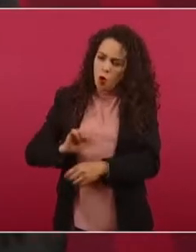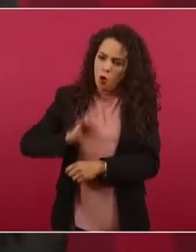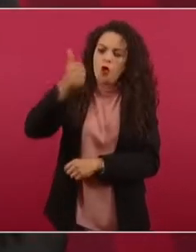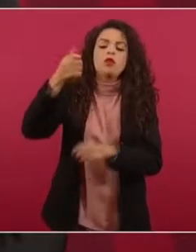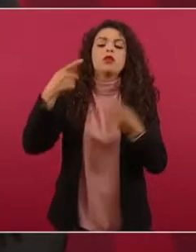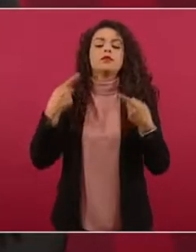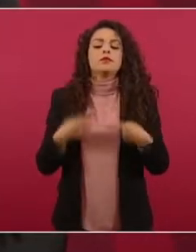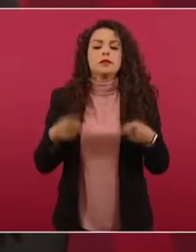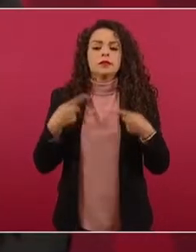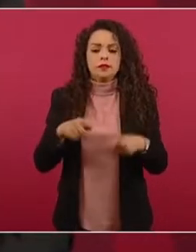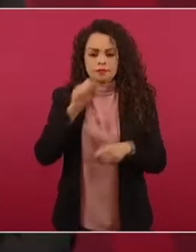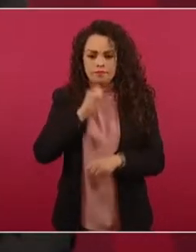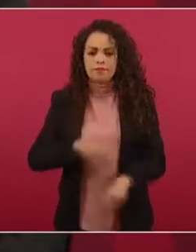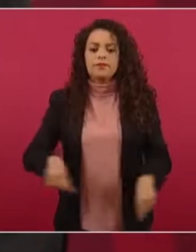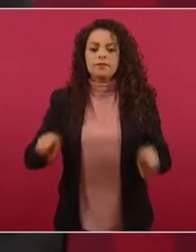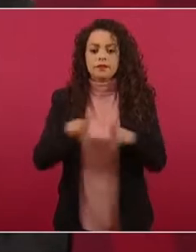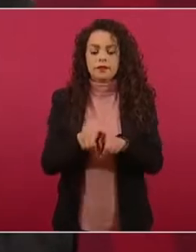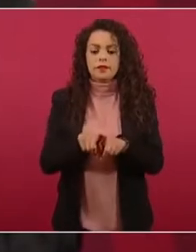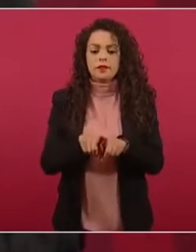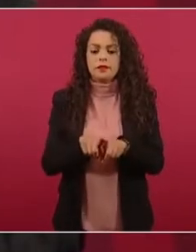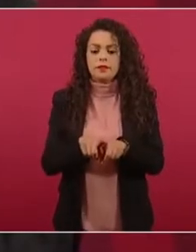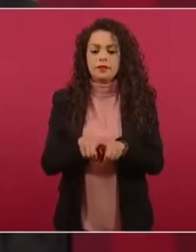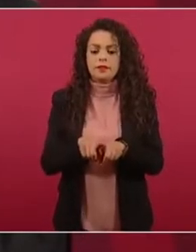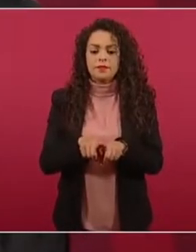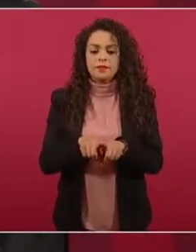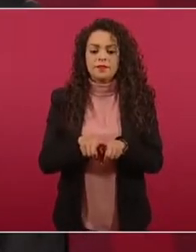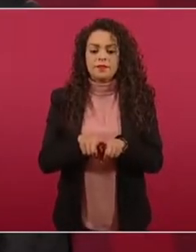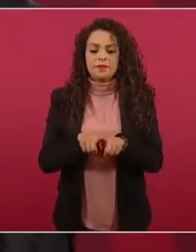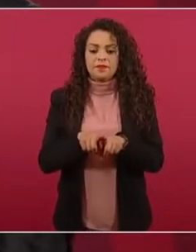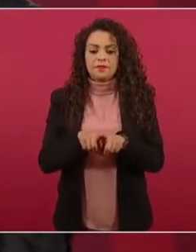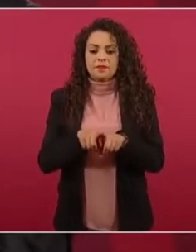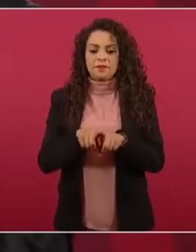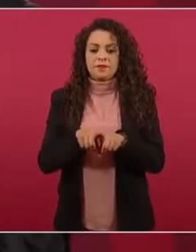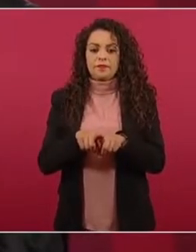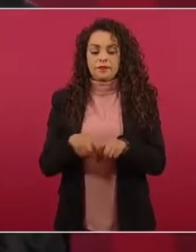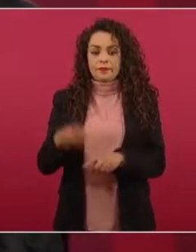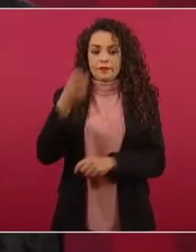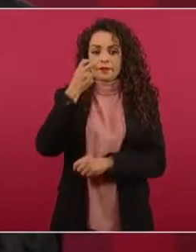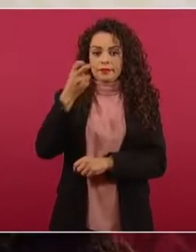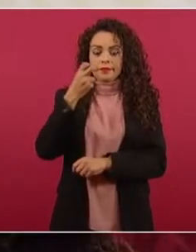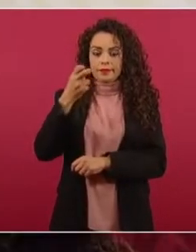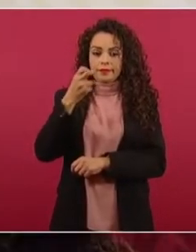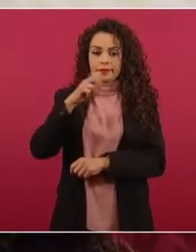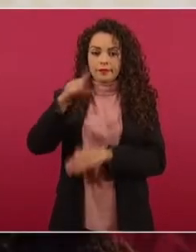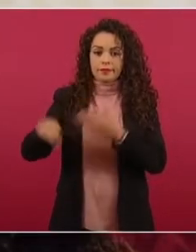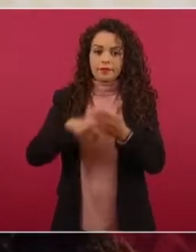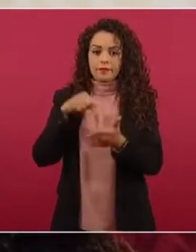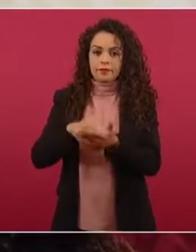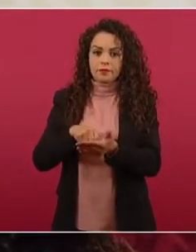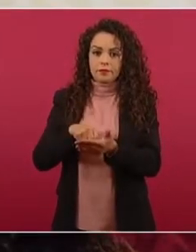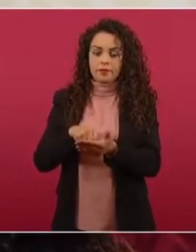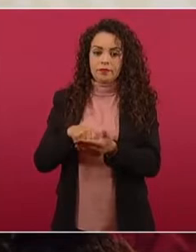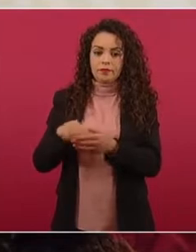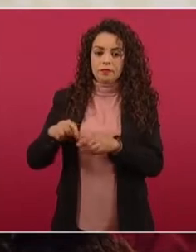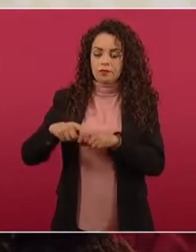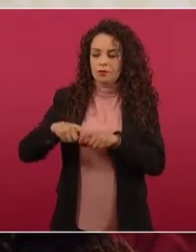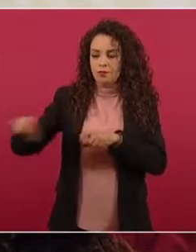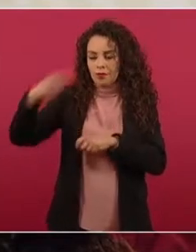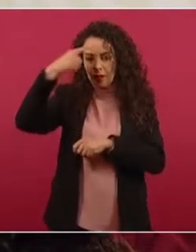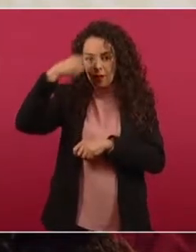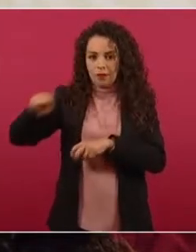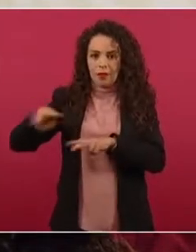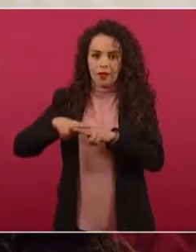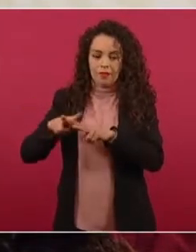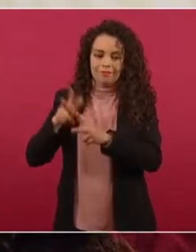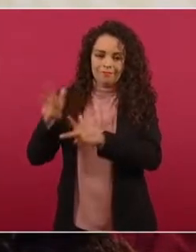esa franja, donde están los amparos en